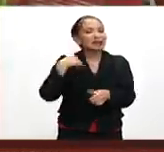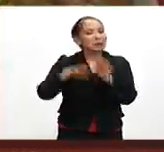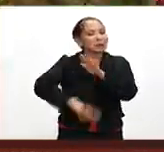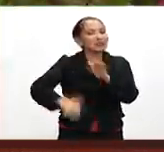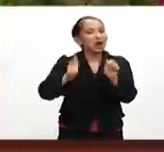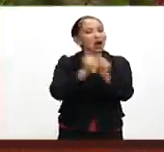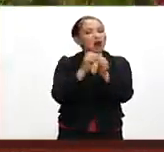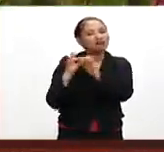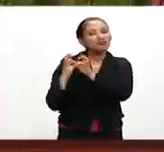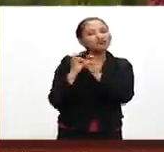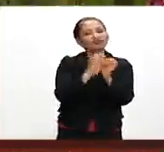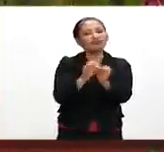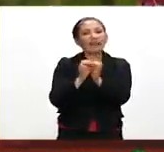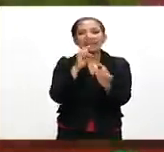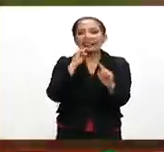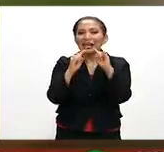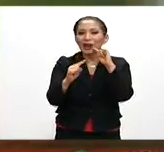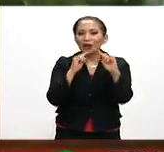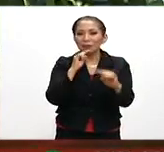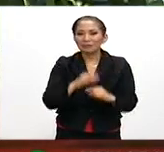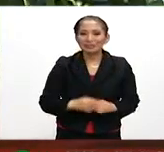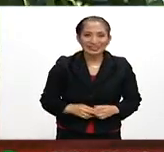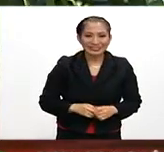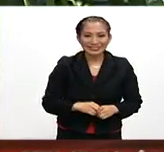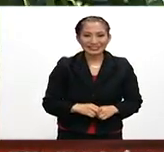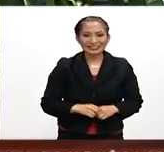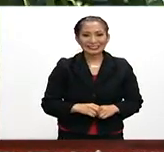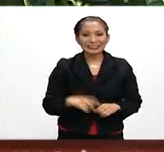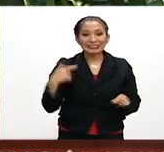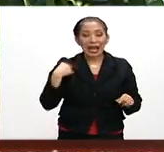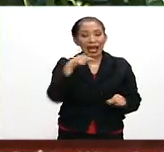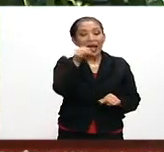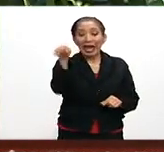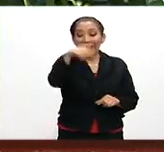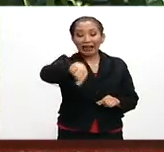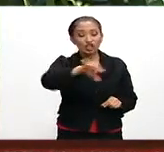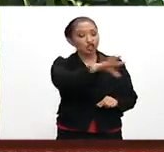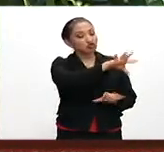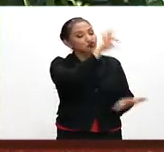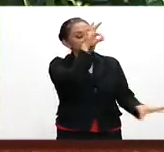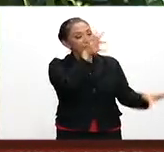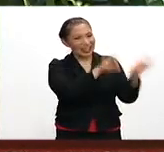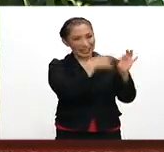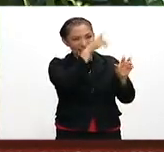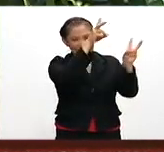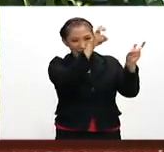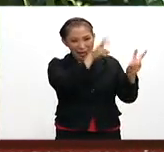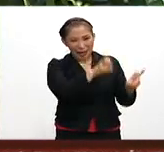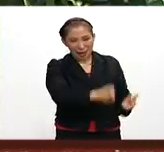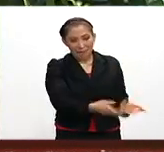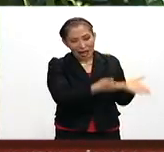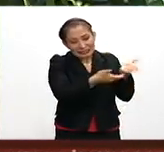basado en la colaboración y el diálogo. Les van a dar a elegir de los temas que lleven trabajados